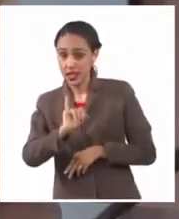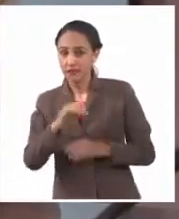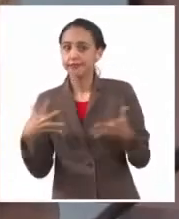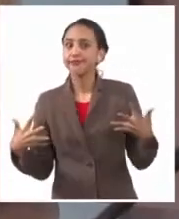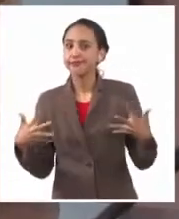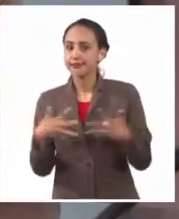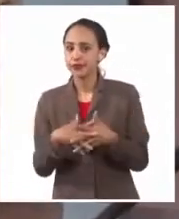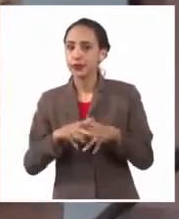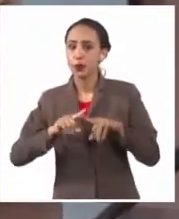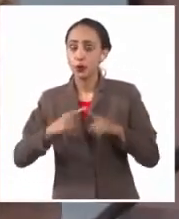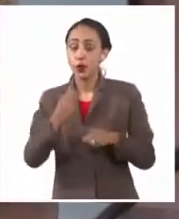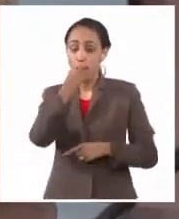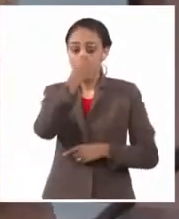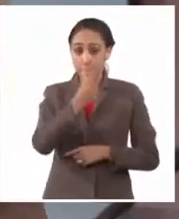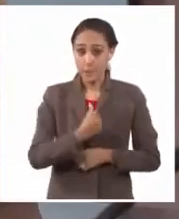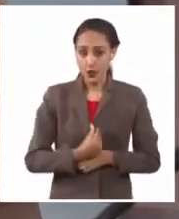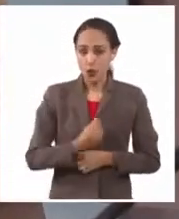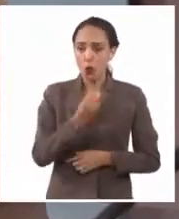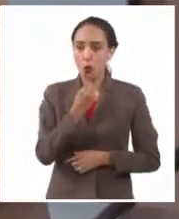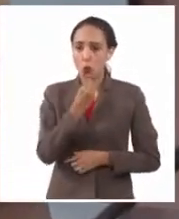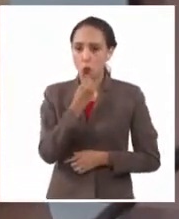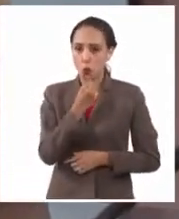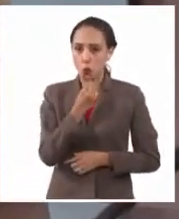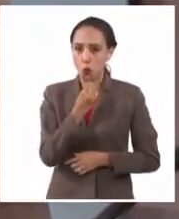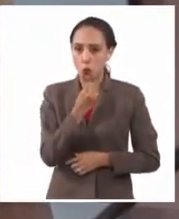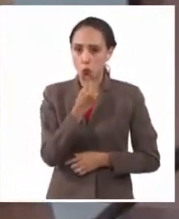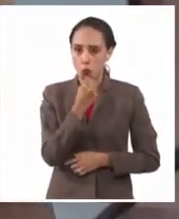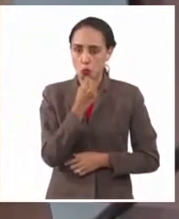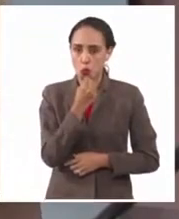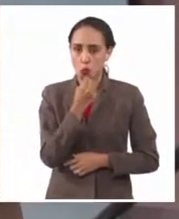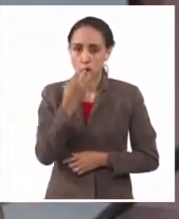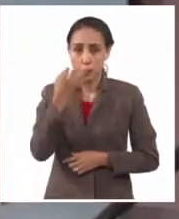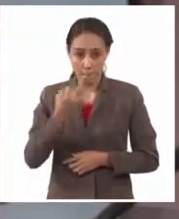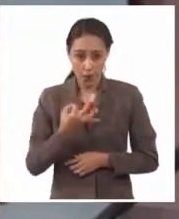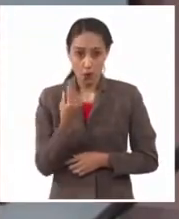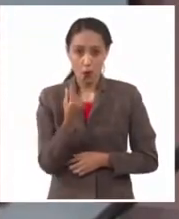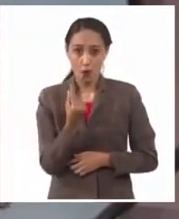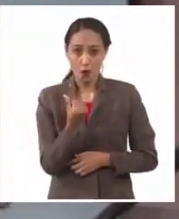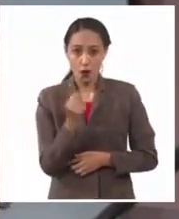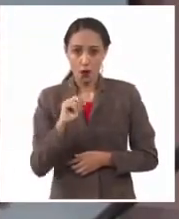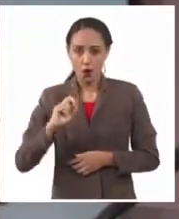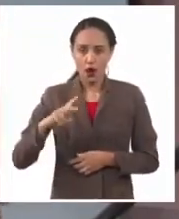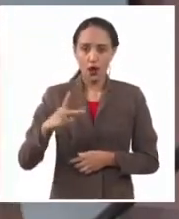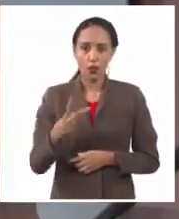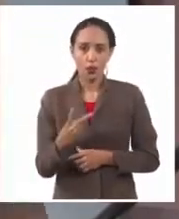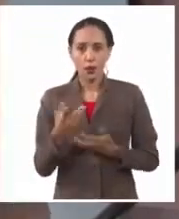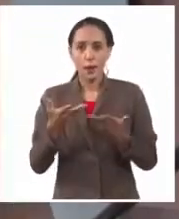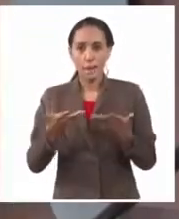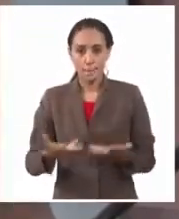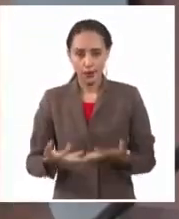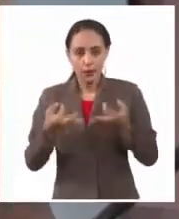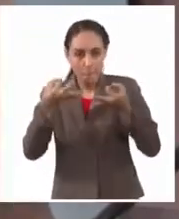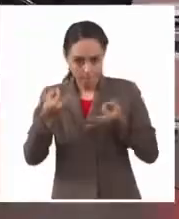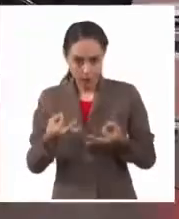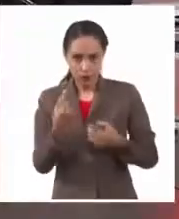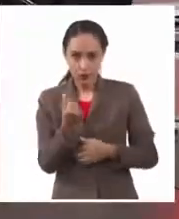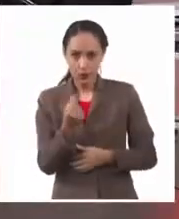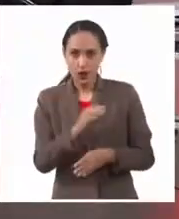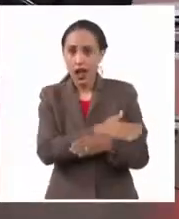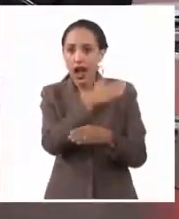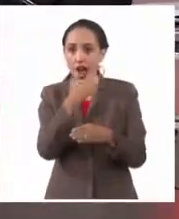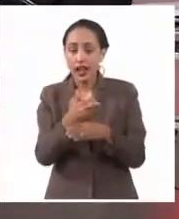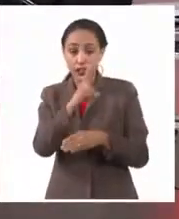la persona puede recibir por el mismo valor prácticamente el doble del peso. ¿Puede recibir hasta 200 dólares